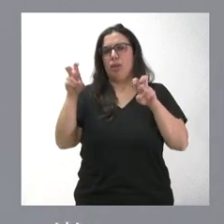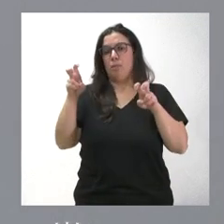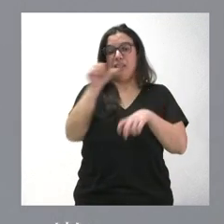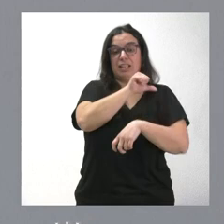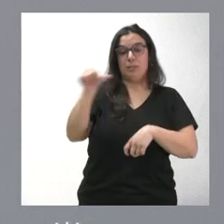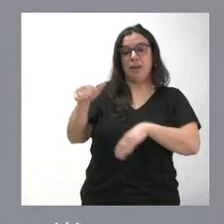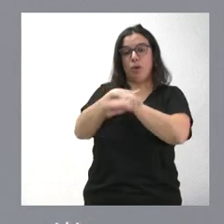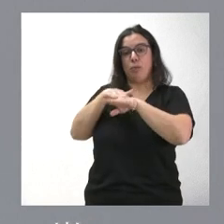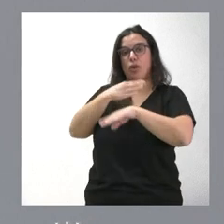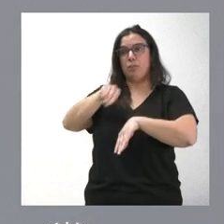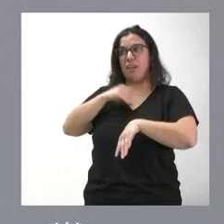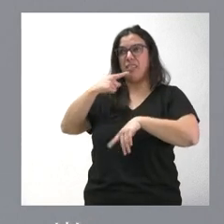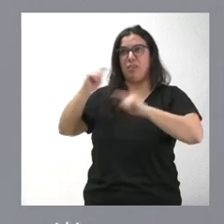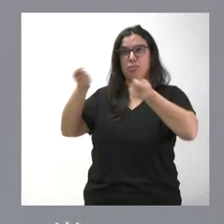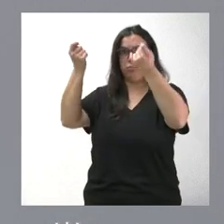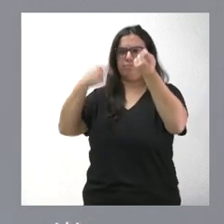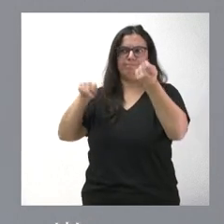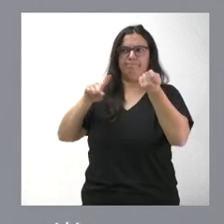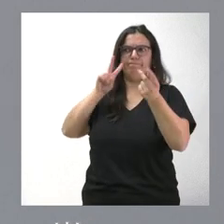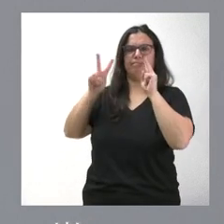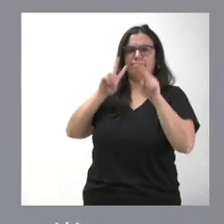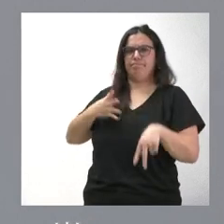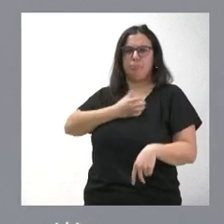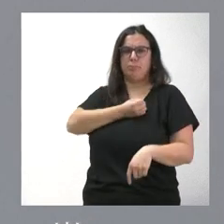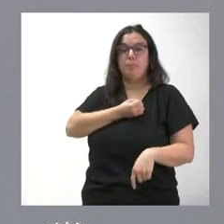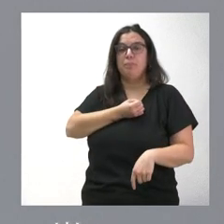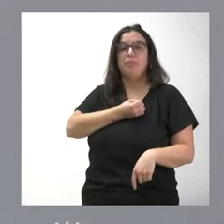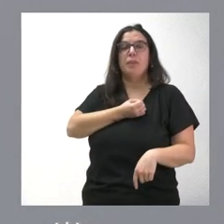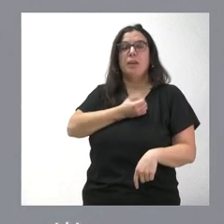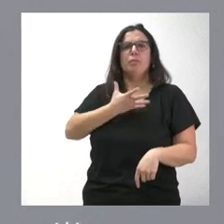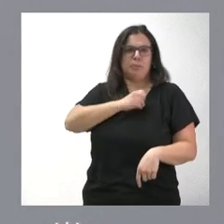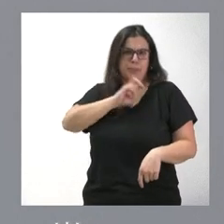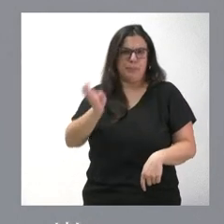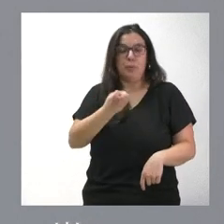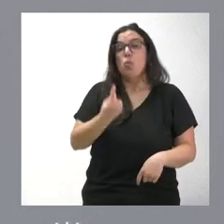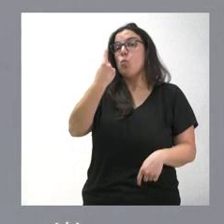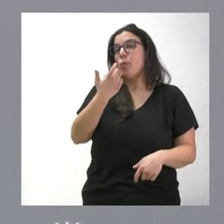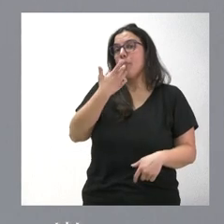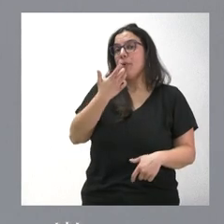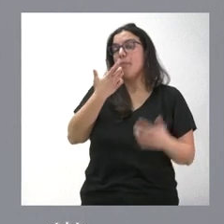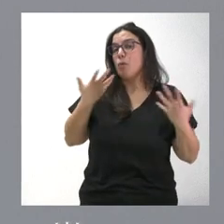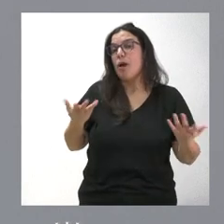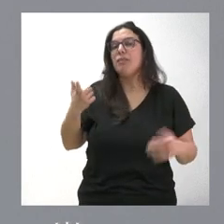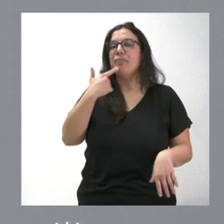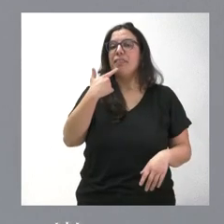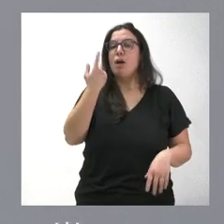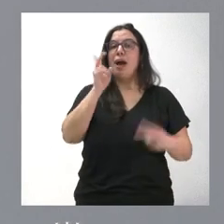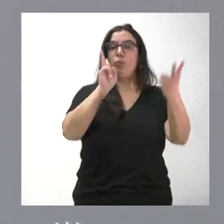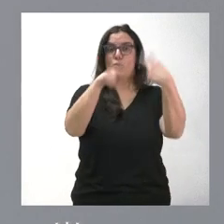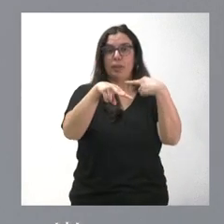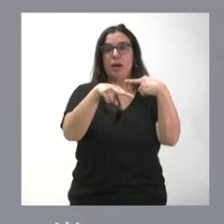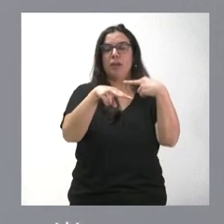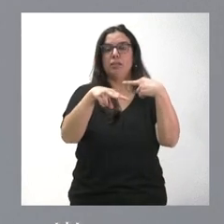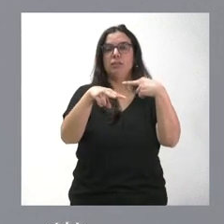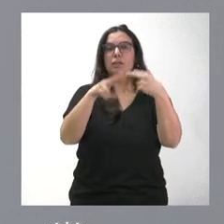parte del Gobierno de España, muy particularmente entre ellos, no era el único que nos decepcionó, pero entre ellos estaba el hecho de que una autovía que se viene